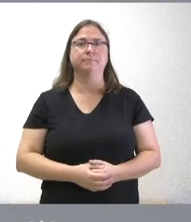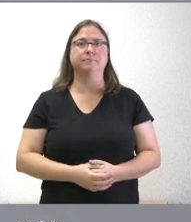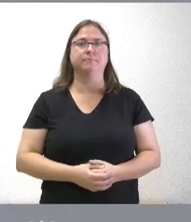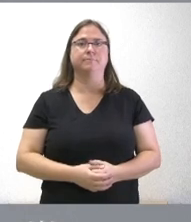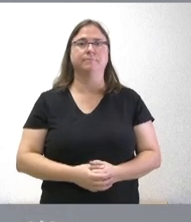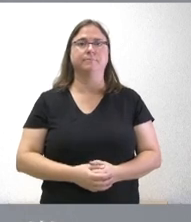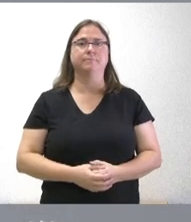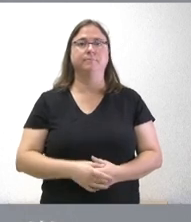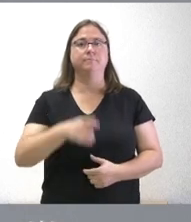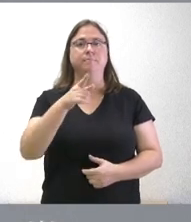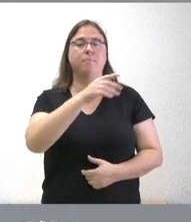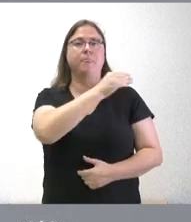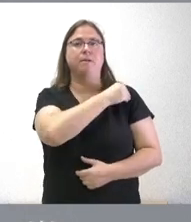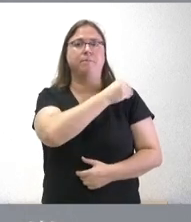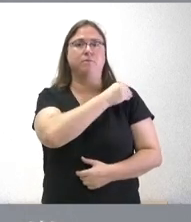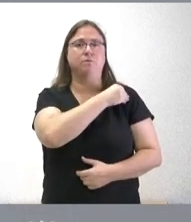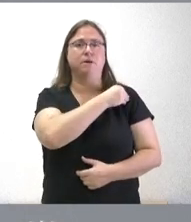pues plantea usted dos